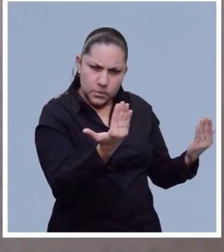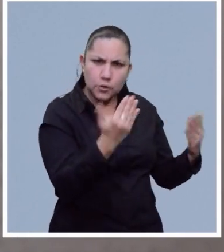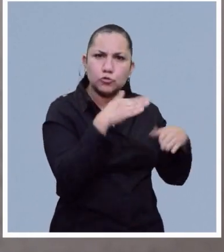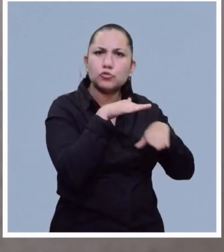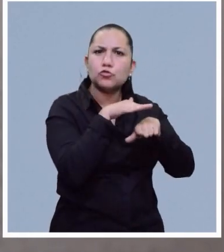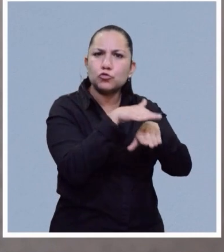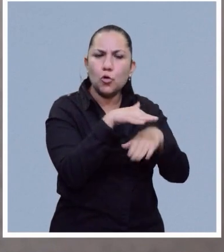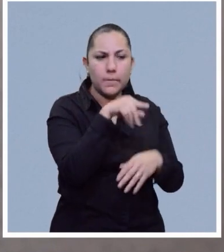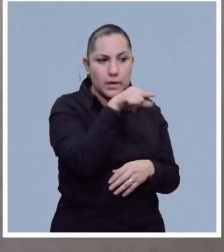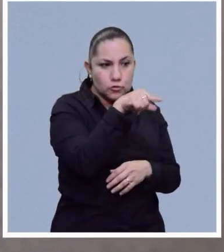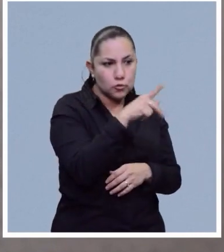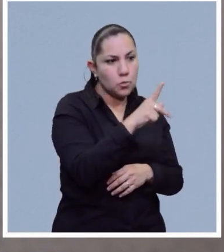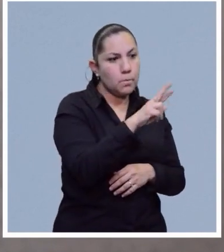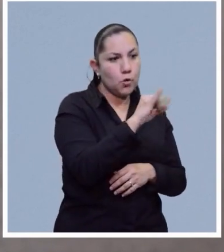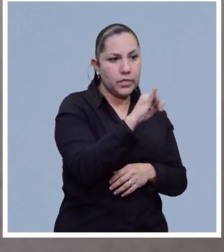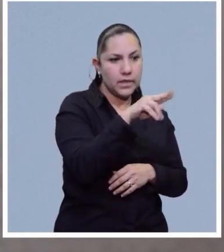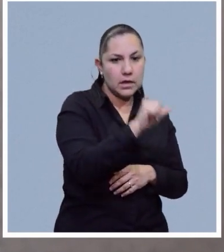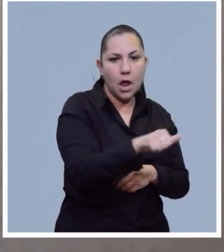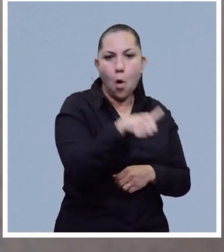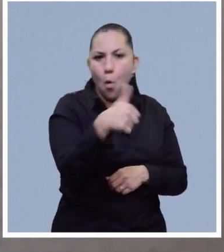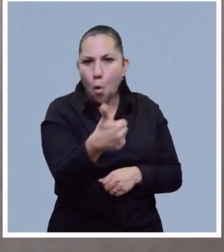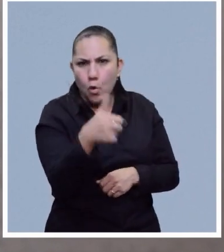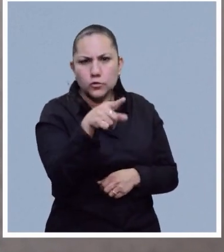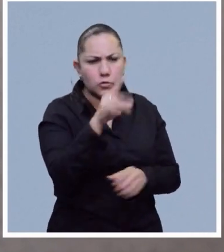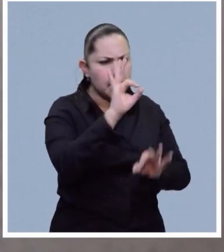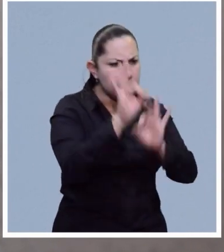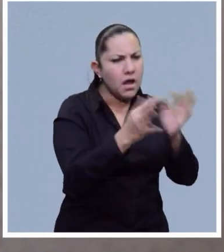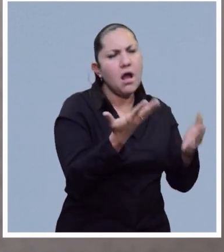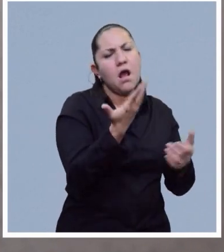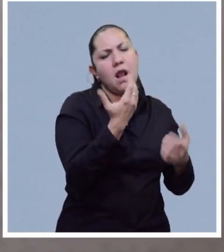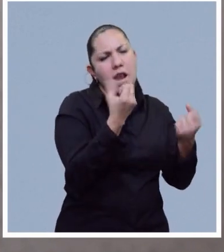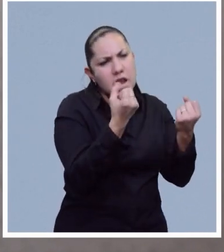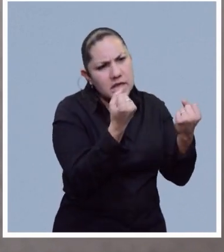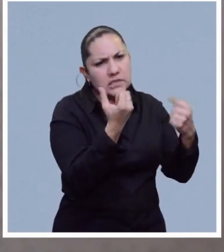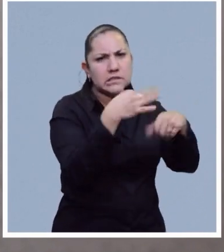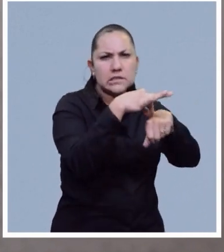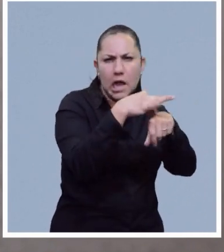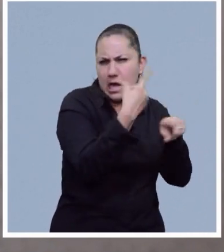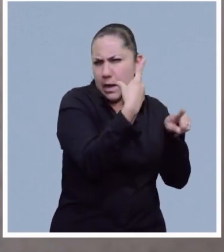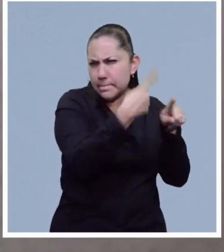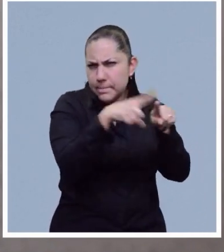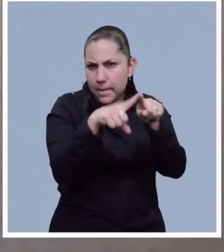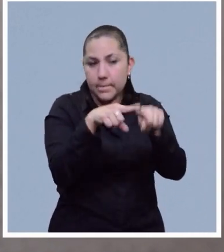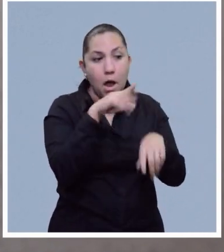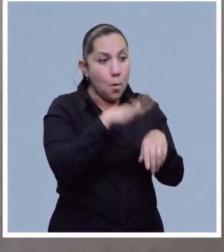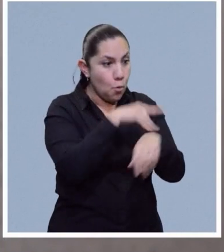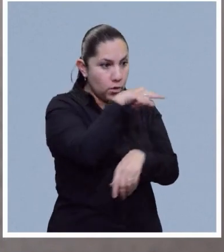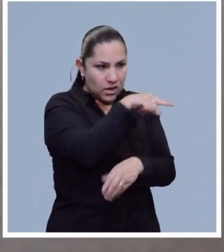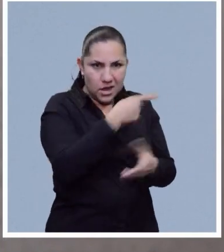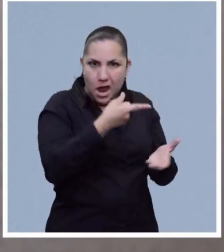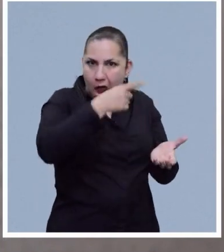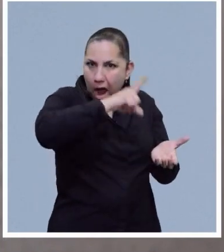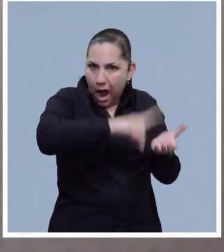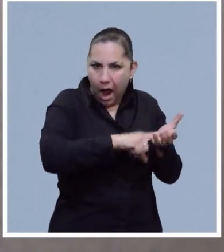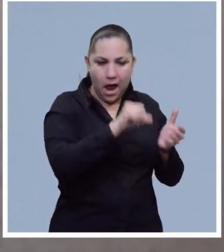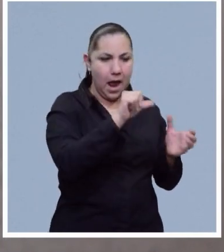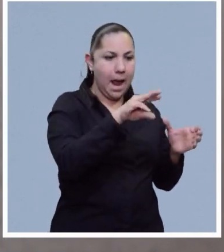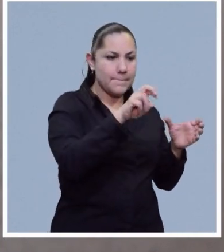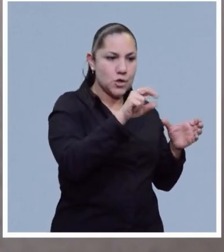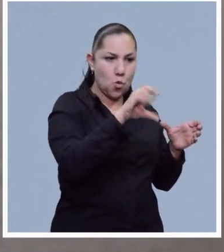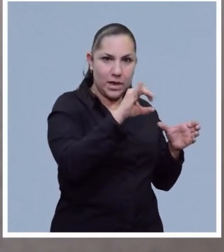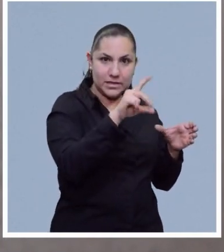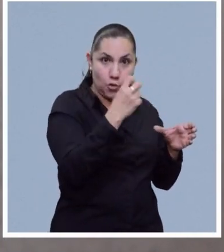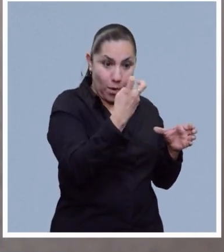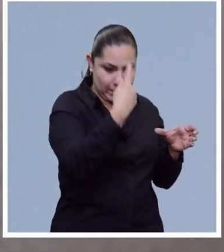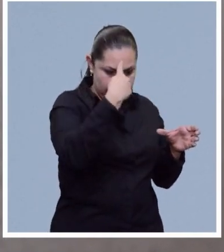proteínas. Leche, carne, etcétera. Entonces, ¿el consumo diario? Tiene todos los aminoácidos esenciales